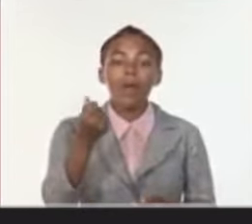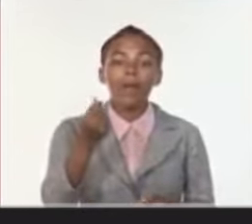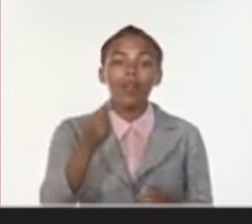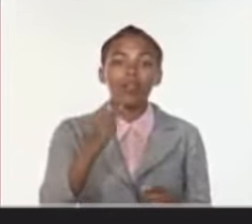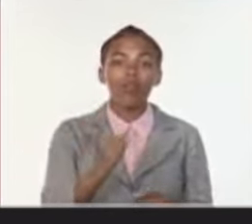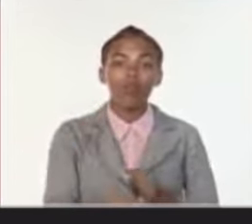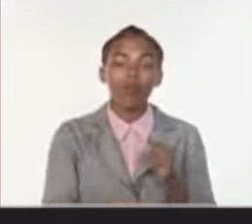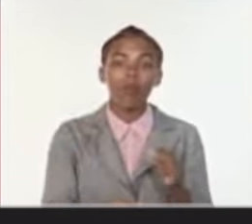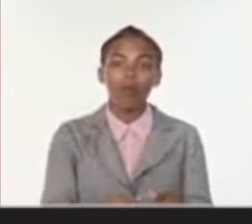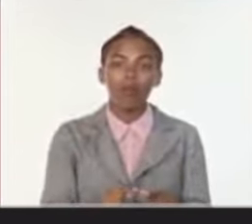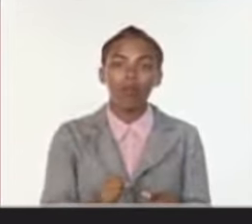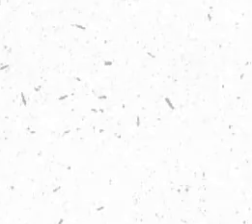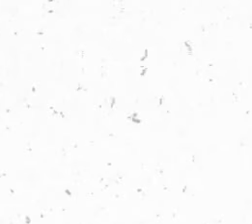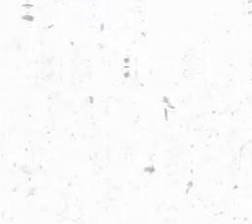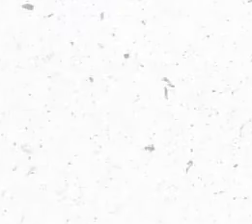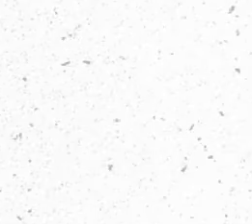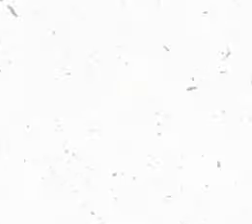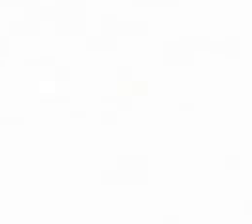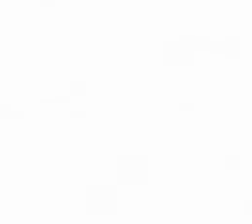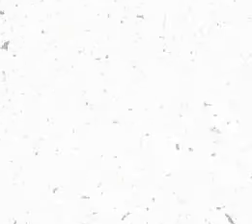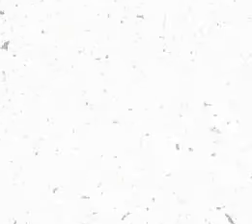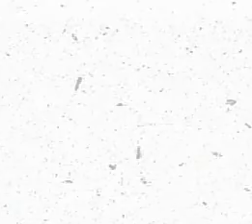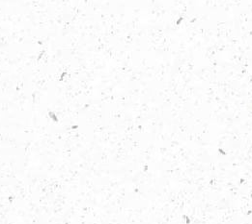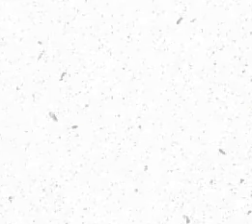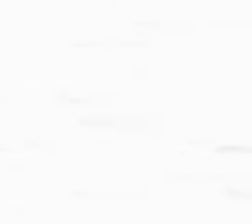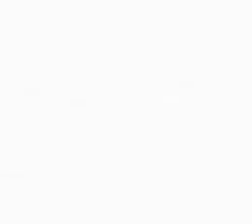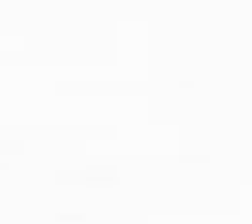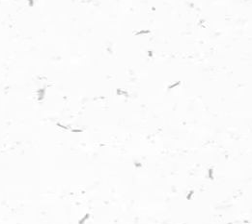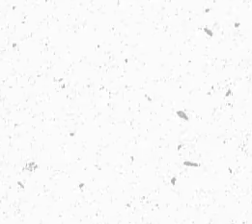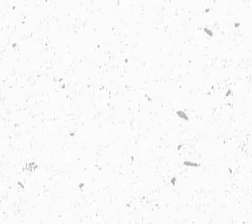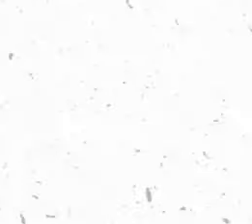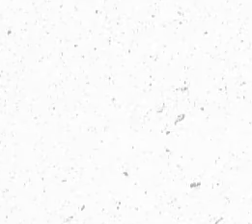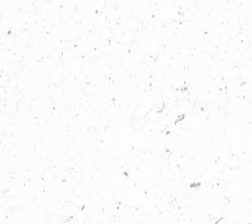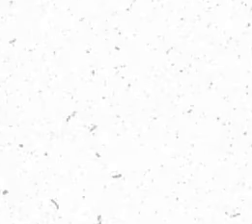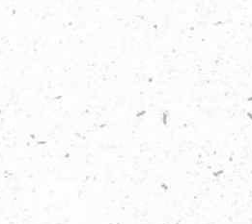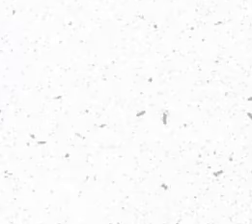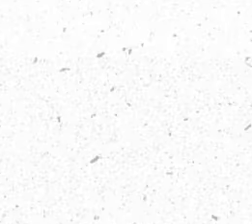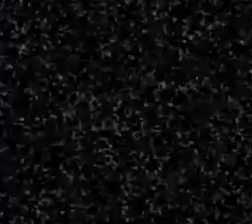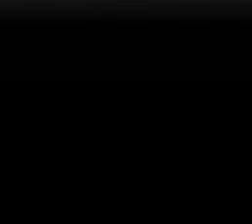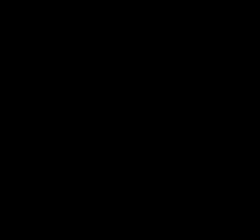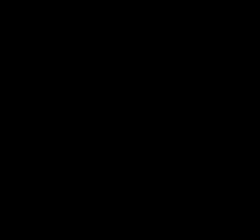más competitivos. No obstante ello, compañeros se han hacer No obstante